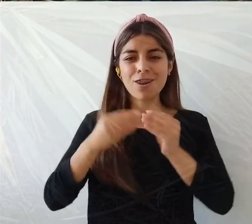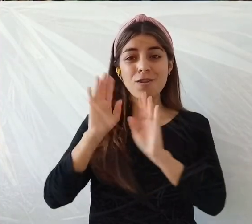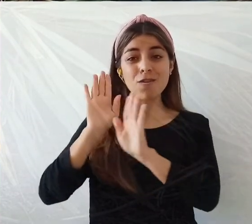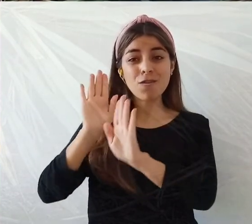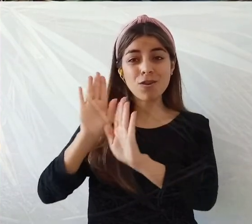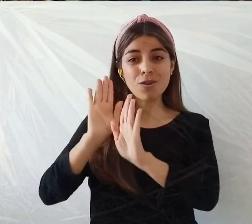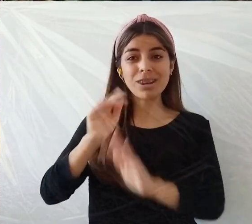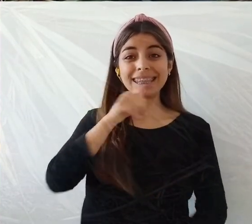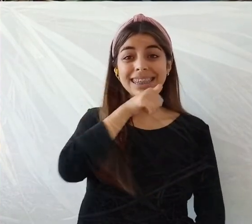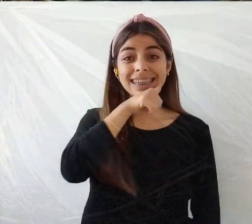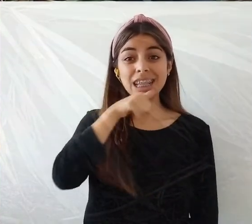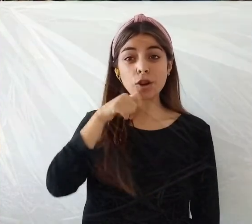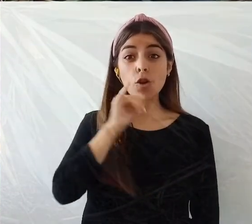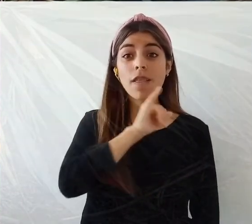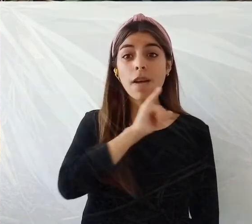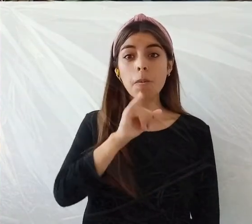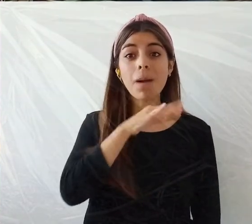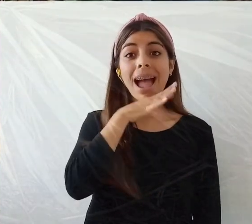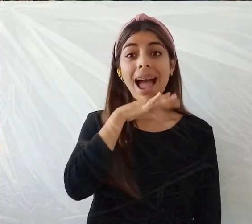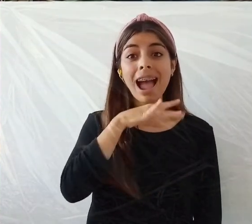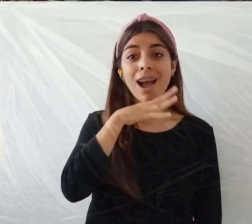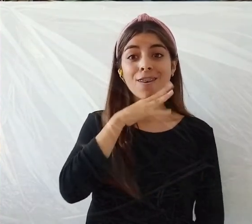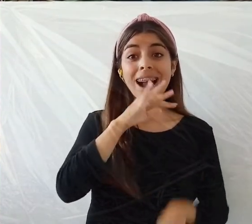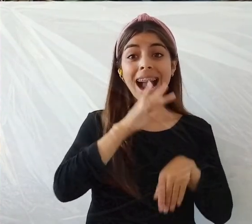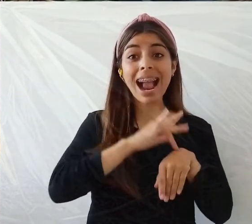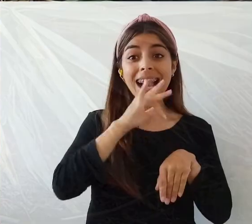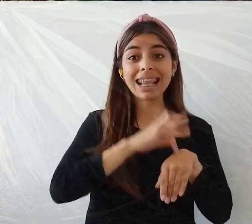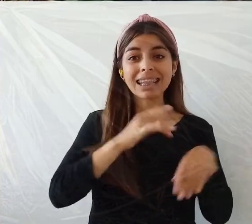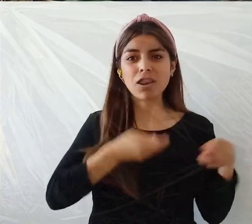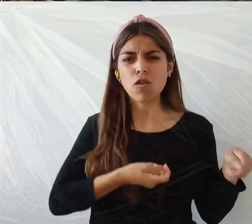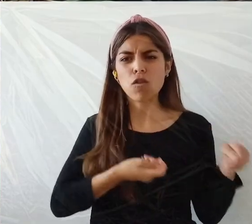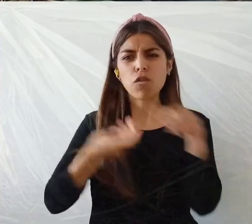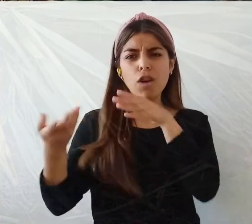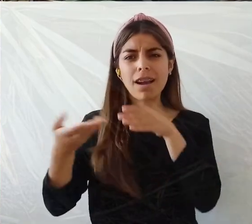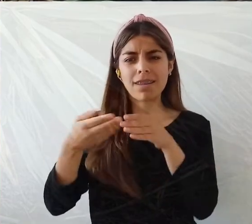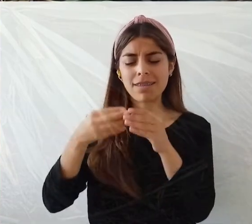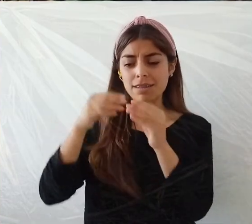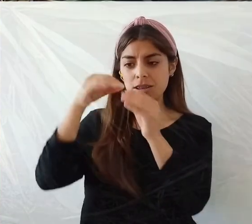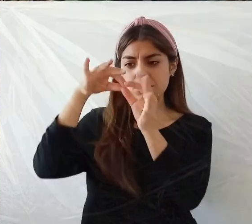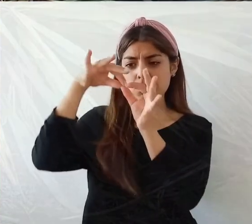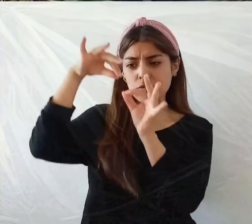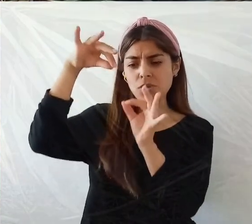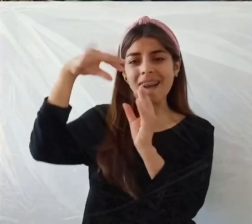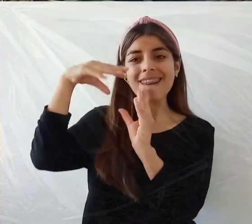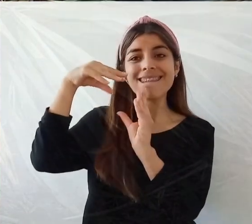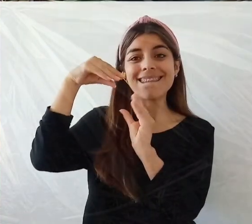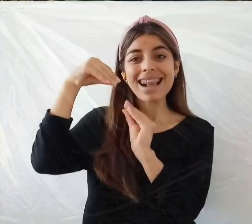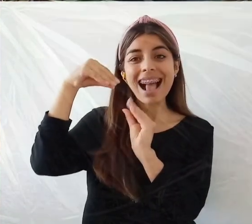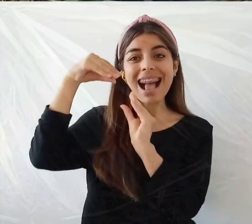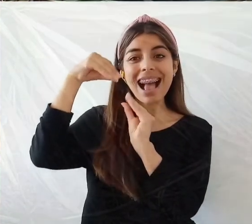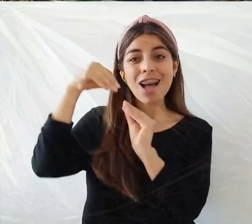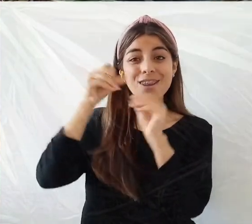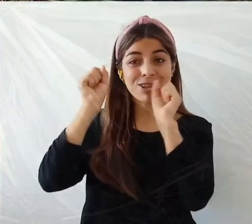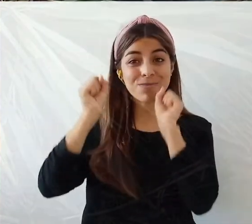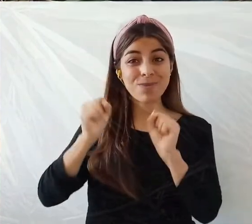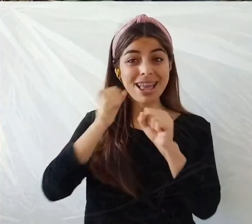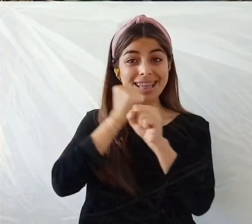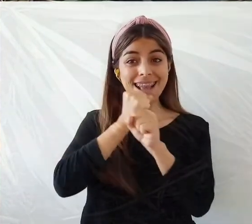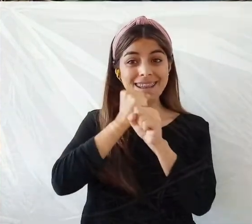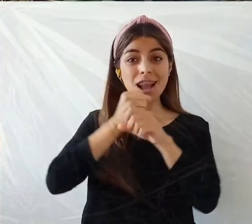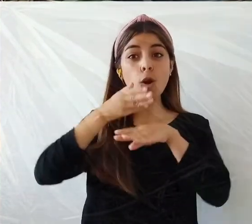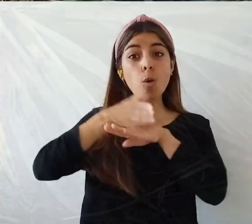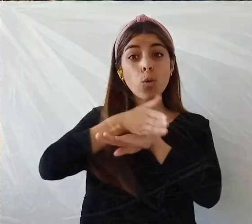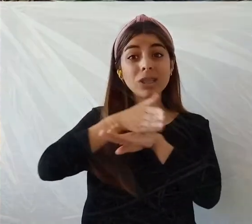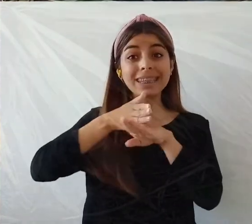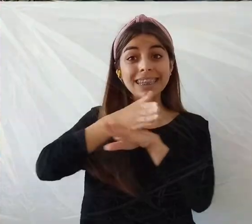Después hay que tirarle agua caliente para que quede blandito y dejarlo así con... Se trabaja con el cuchillo.